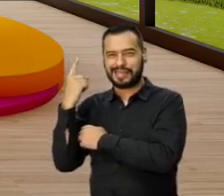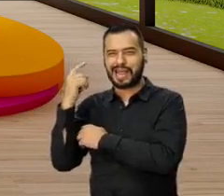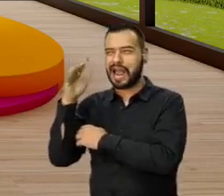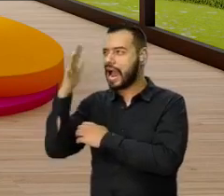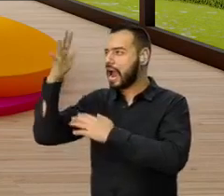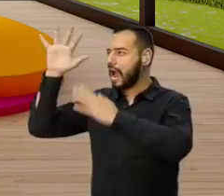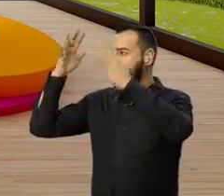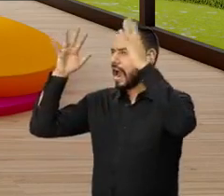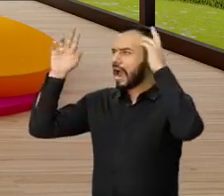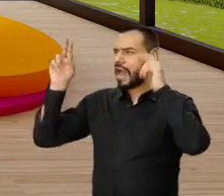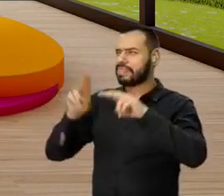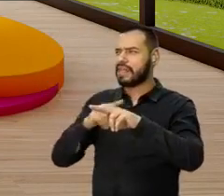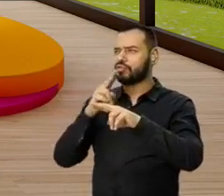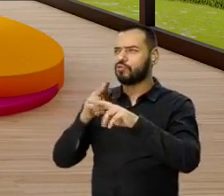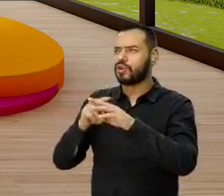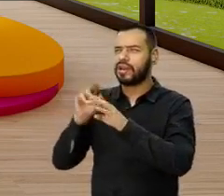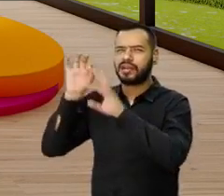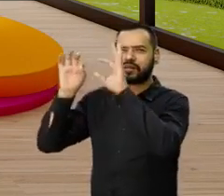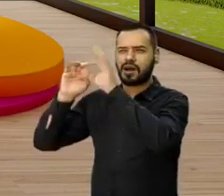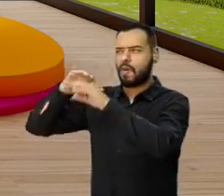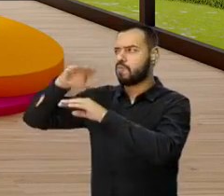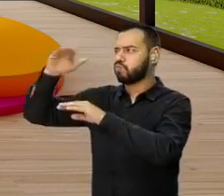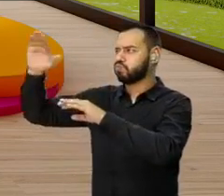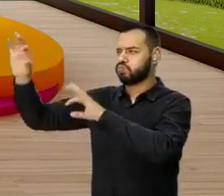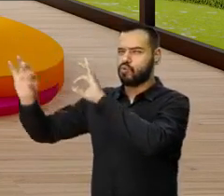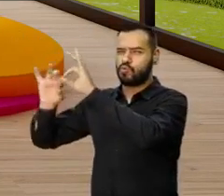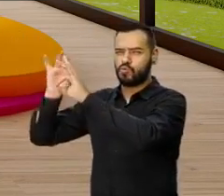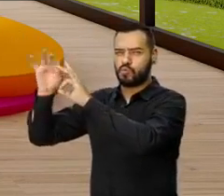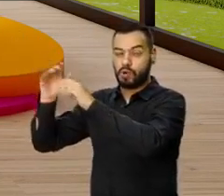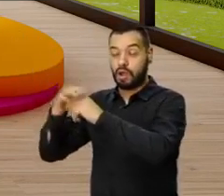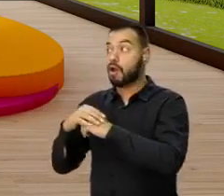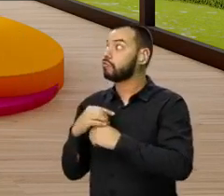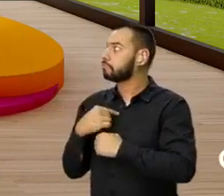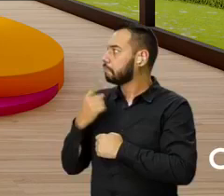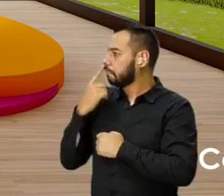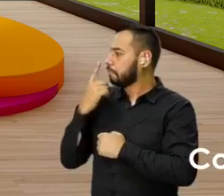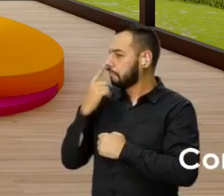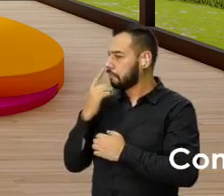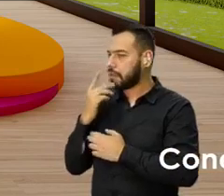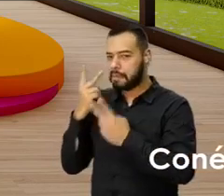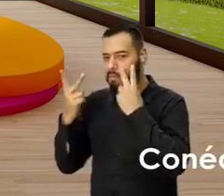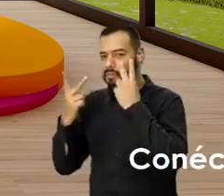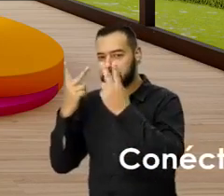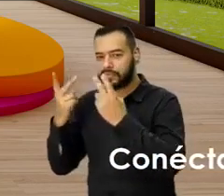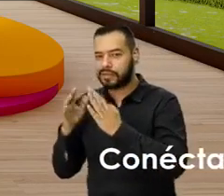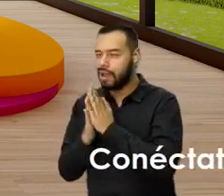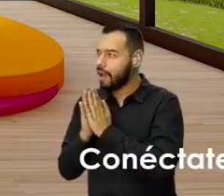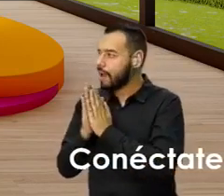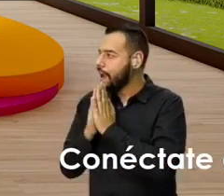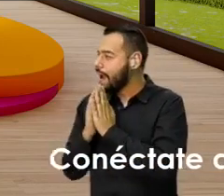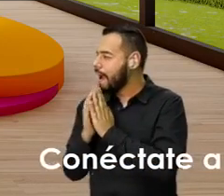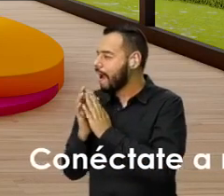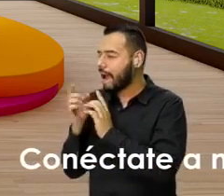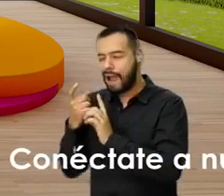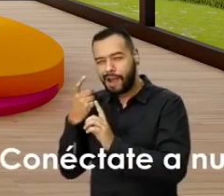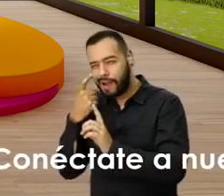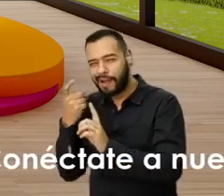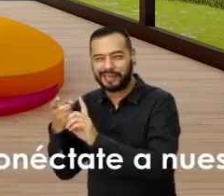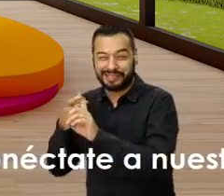naturaleza, la reserva. Sí, me parece que voy a ir a visitar porque me estás conquistando.